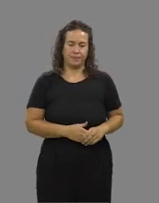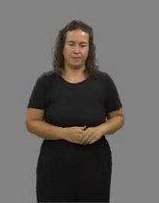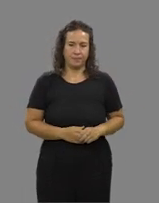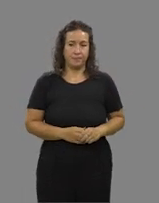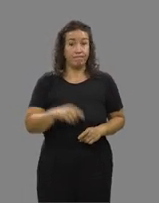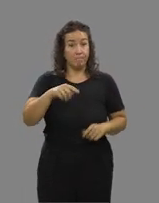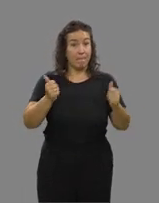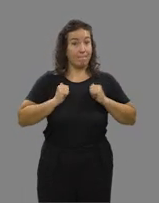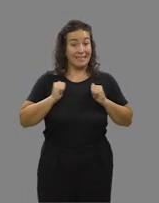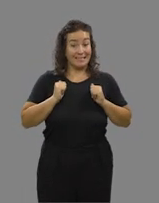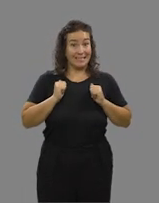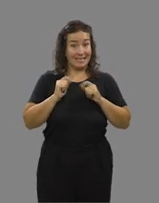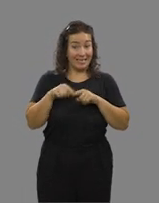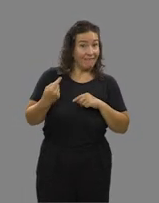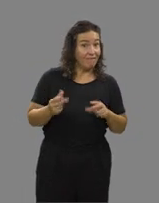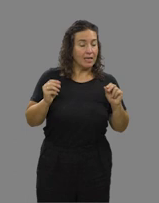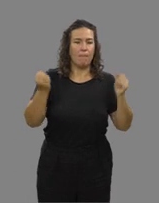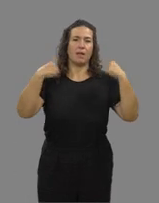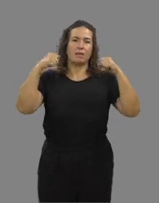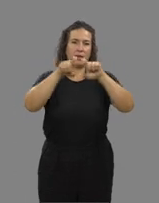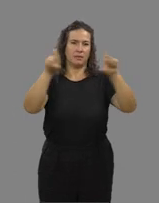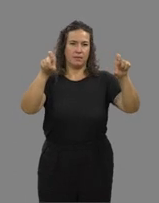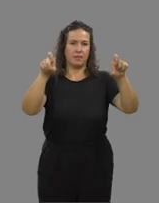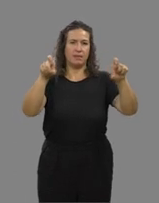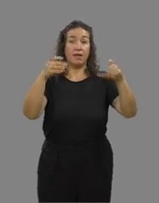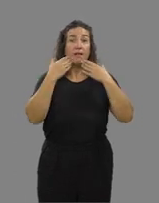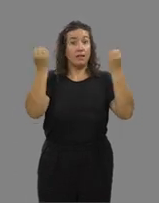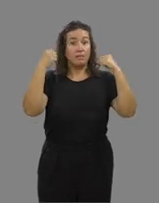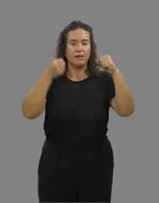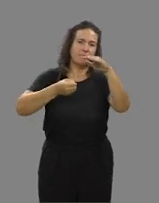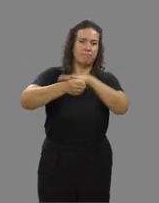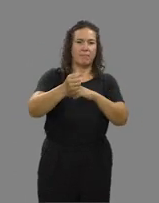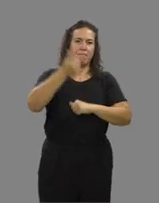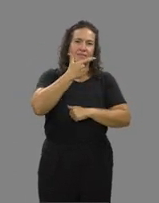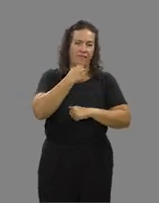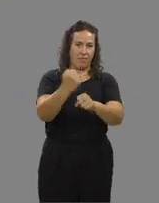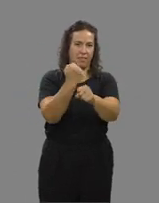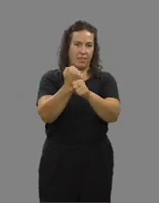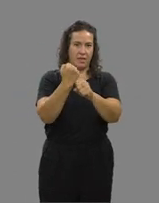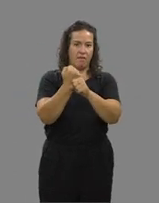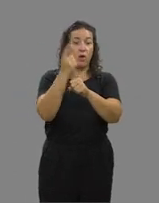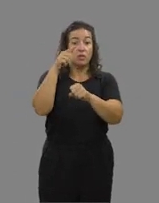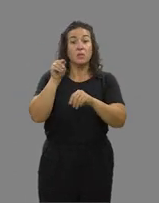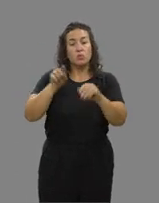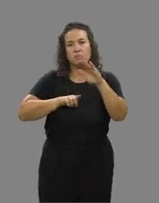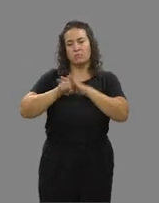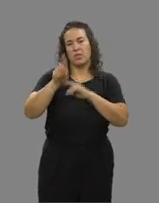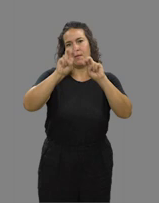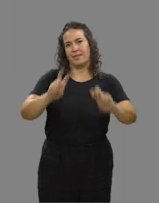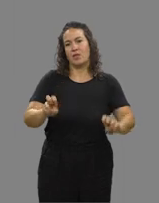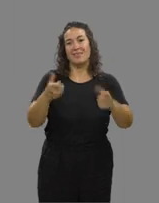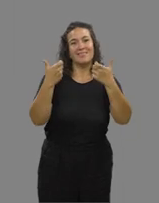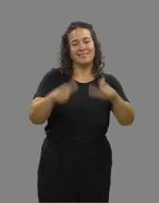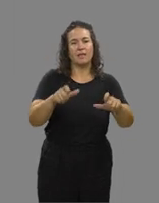Este Máster culminará con la realización de unas prácticas en empresa que faciliten su acceso al mundo profesional y con el desarrollo de una investigación